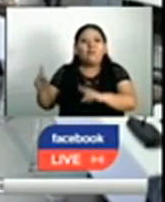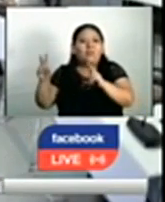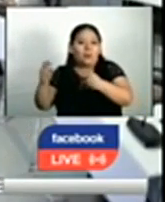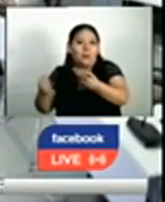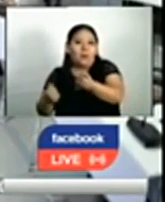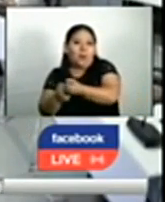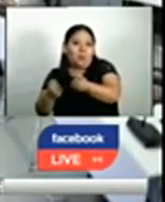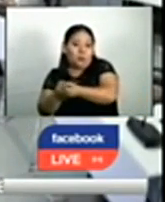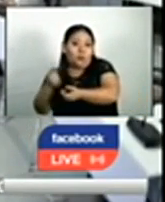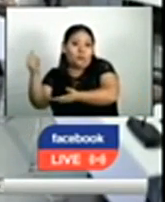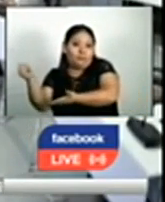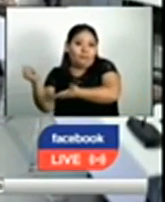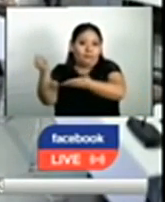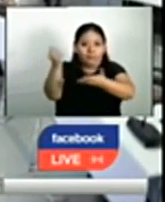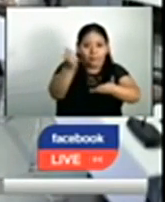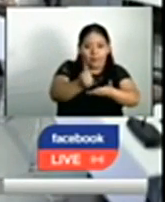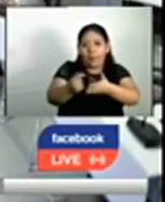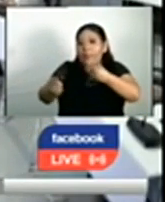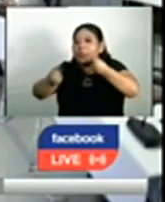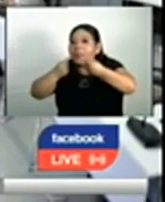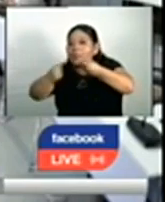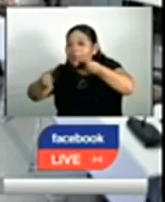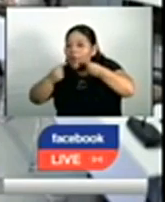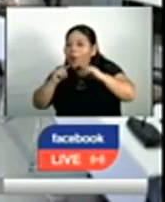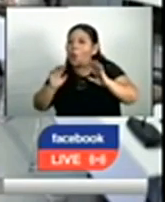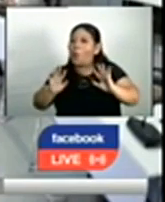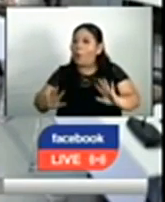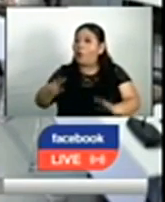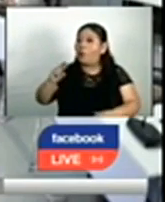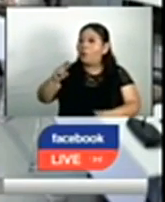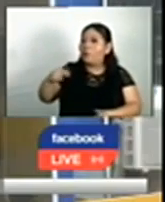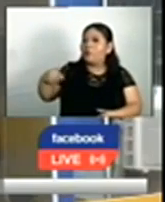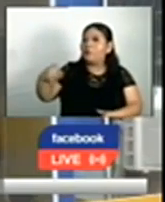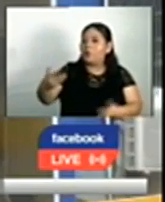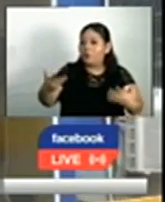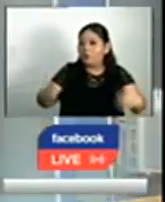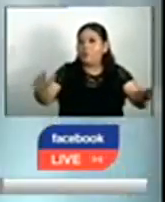apoyo financiero. Los diálogos están por cumplir dos años.